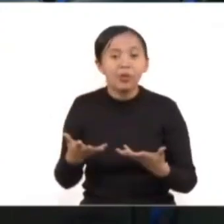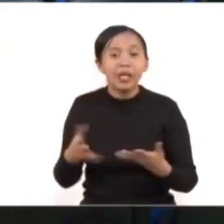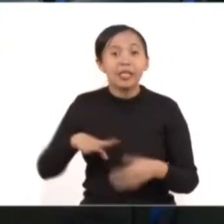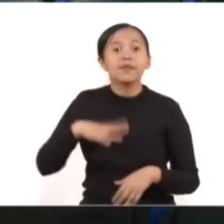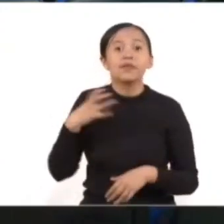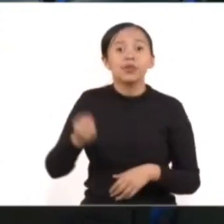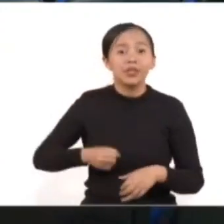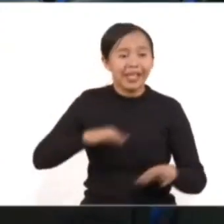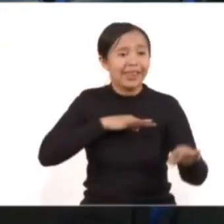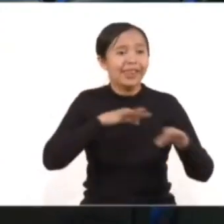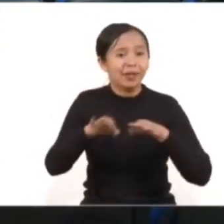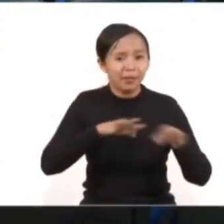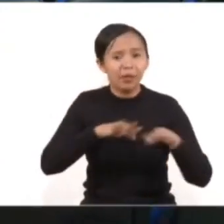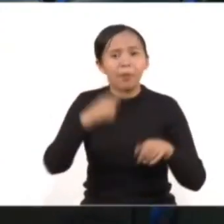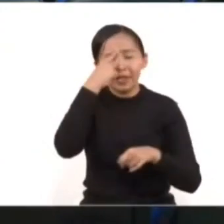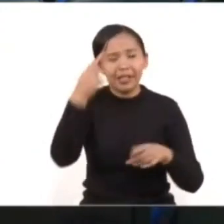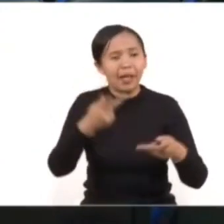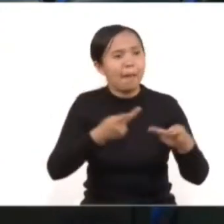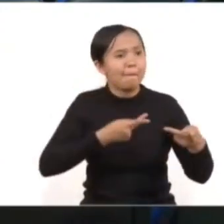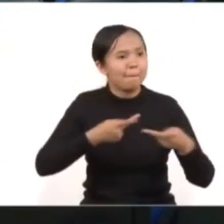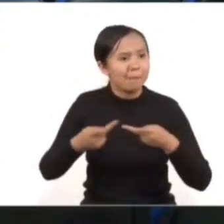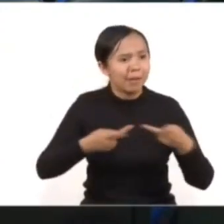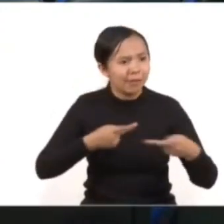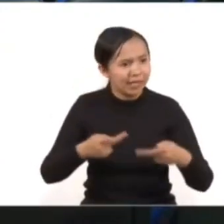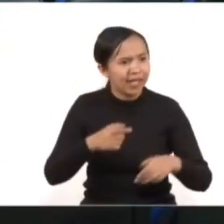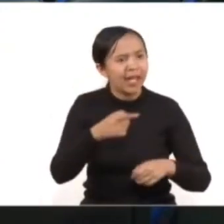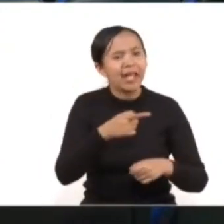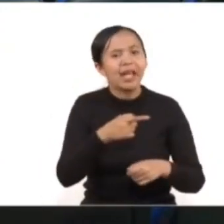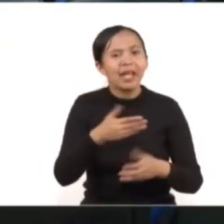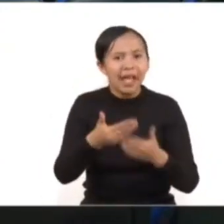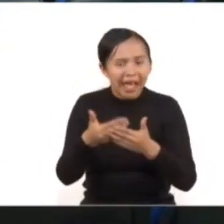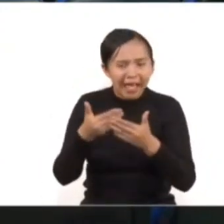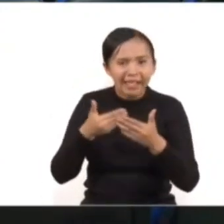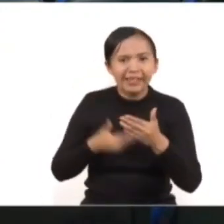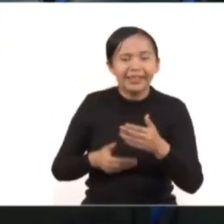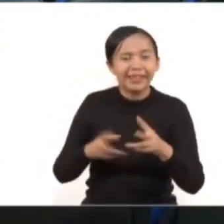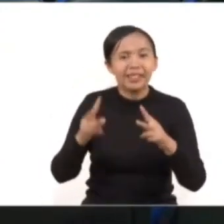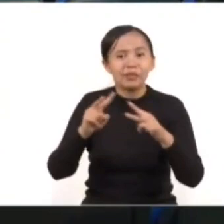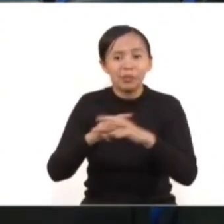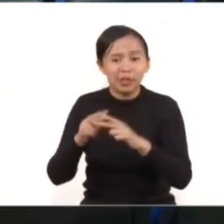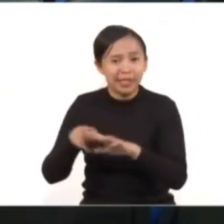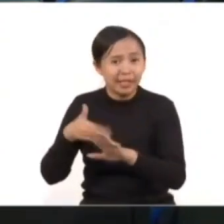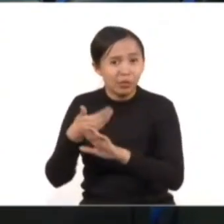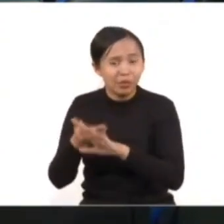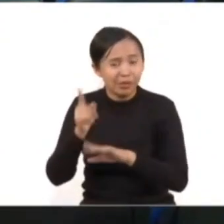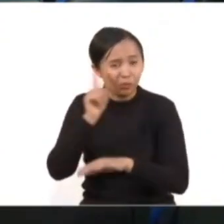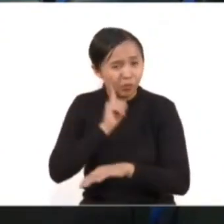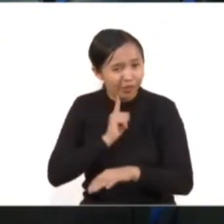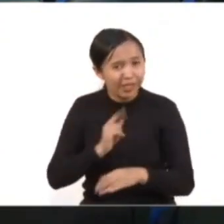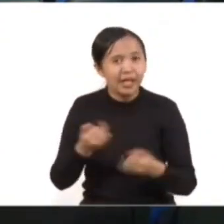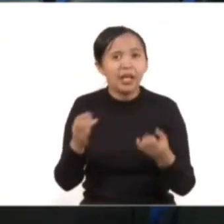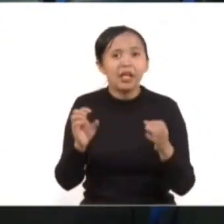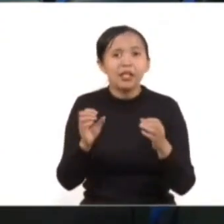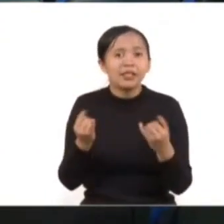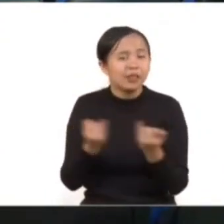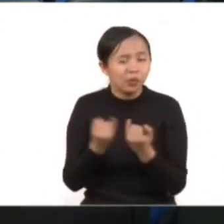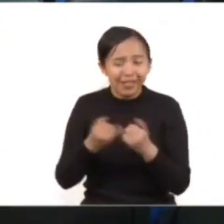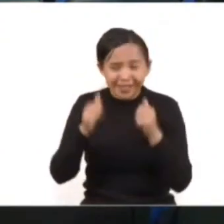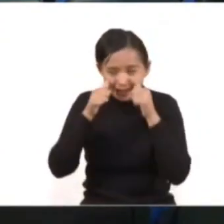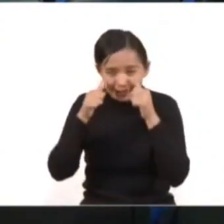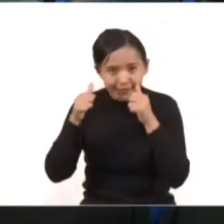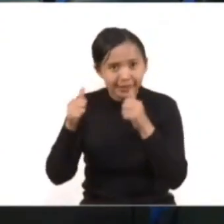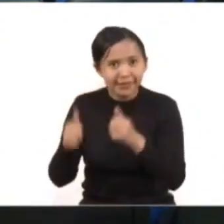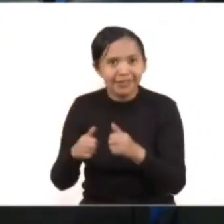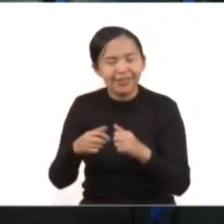impunidad, la tensión, la sanción y, sobre todo, la prevención de las violencias hacia las mujeres y niñas que viven y transitan